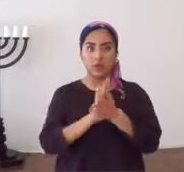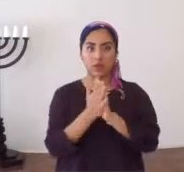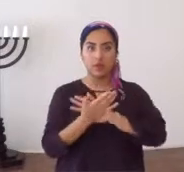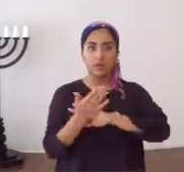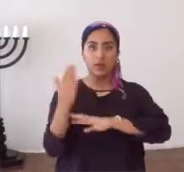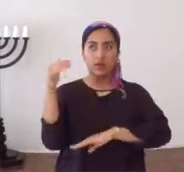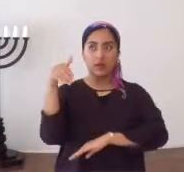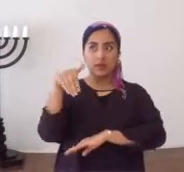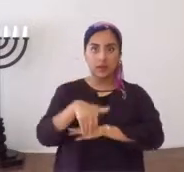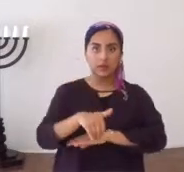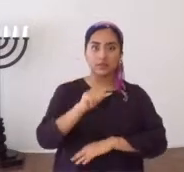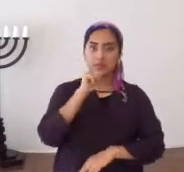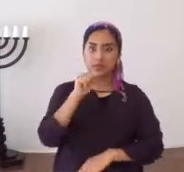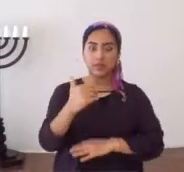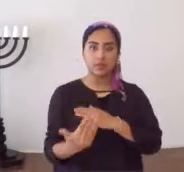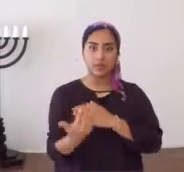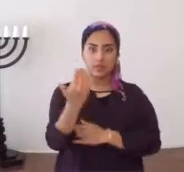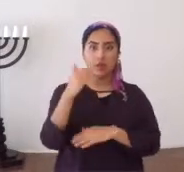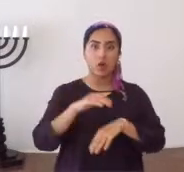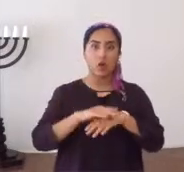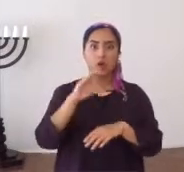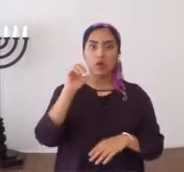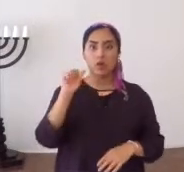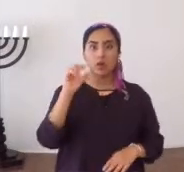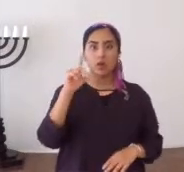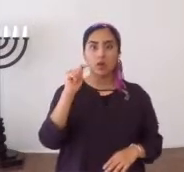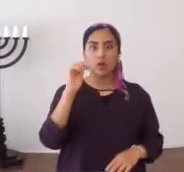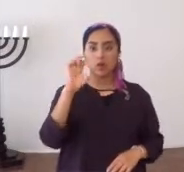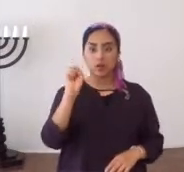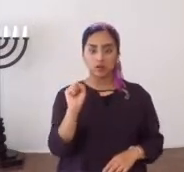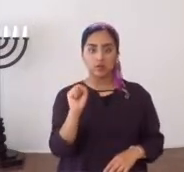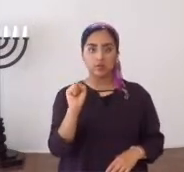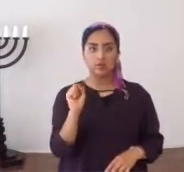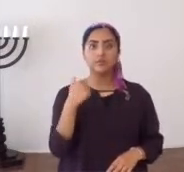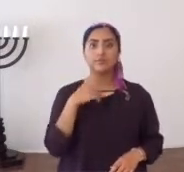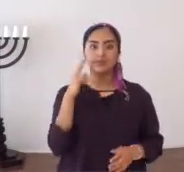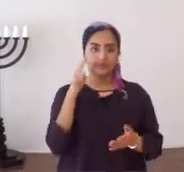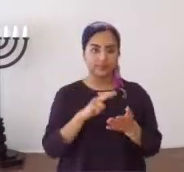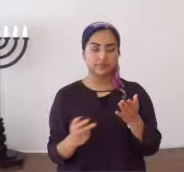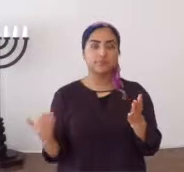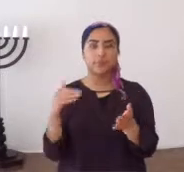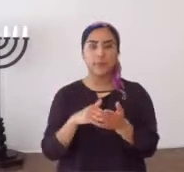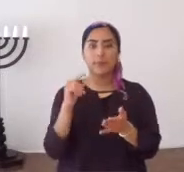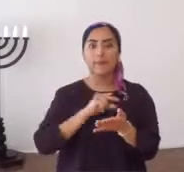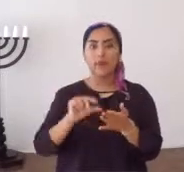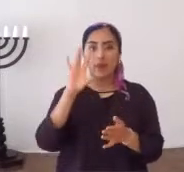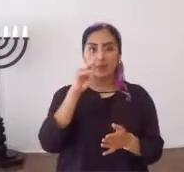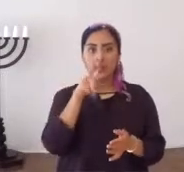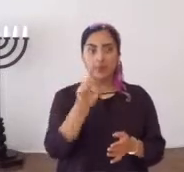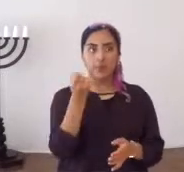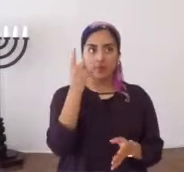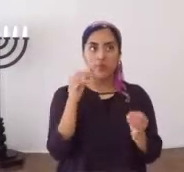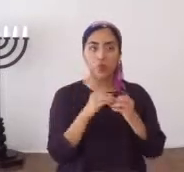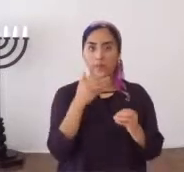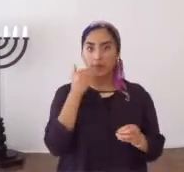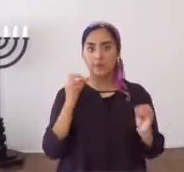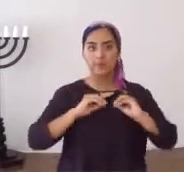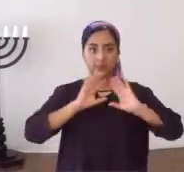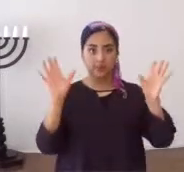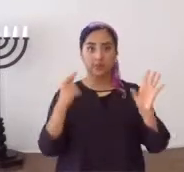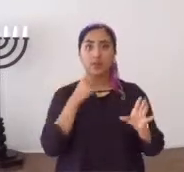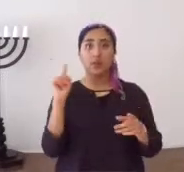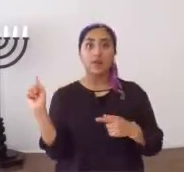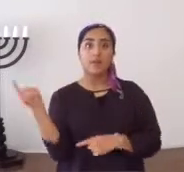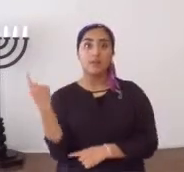vemos, ya era de noche, no era de día, en Hechos 20, vamos a leer otra vez, el versículo 7, para que usted, lo